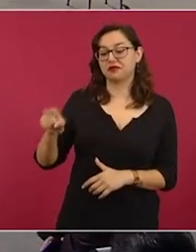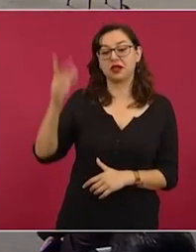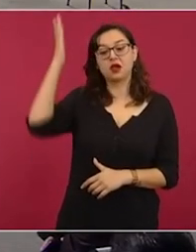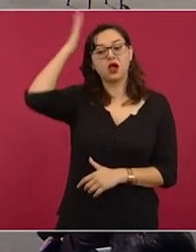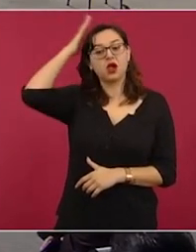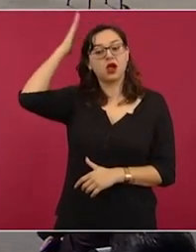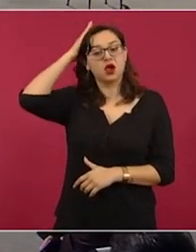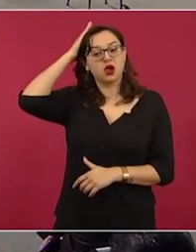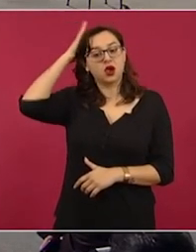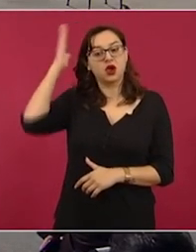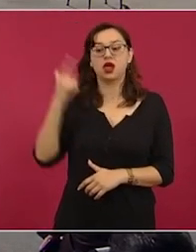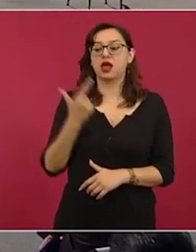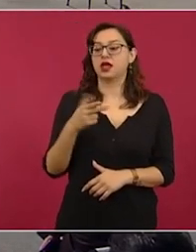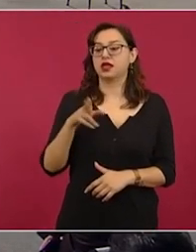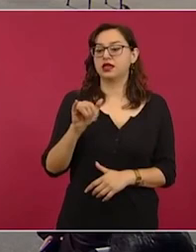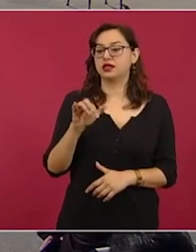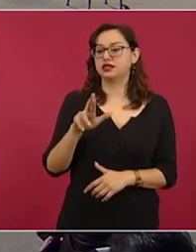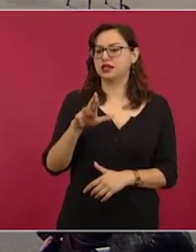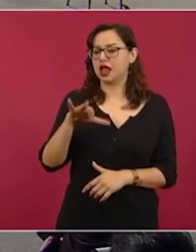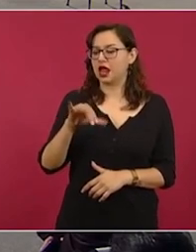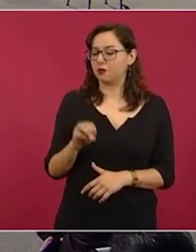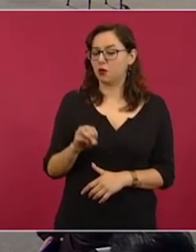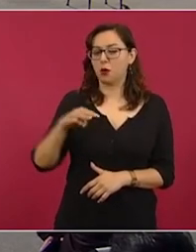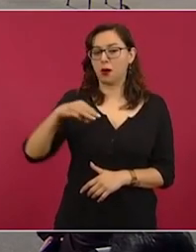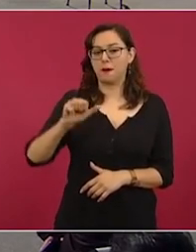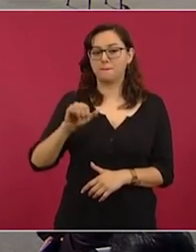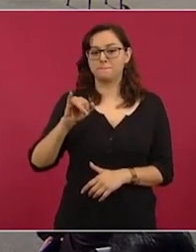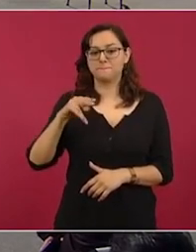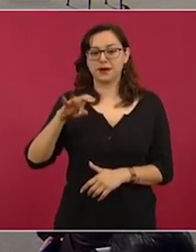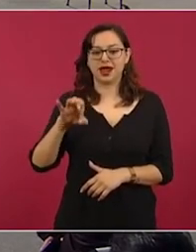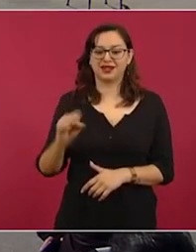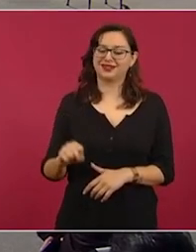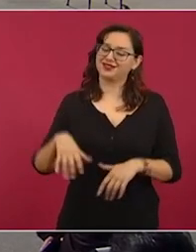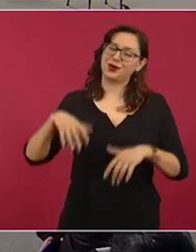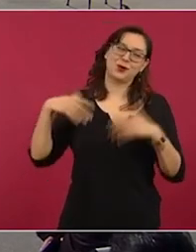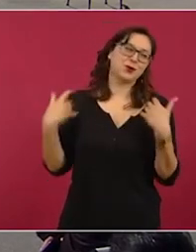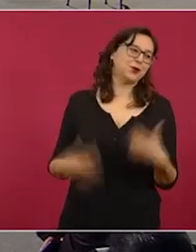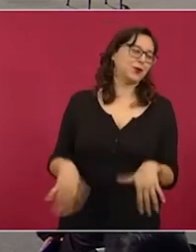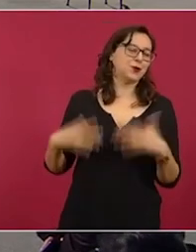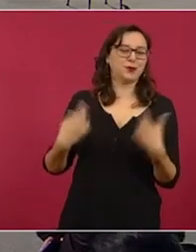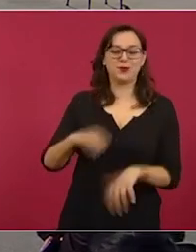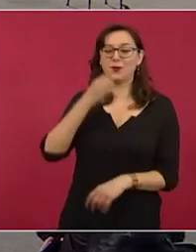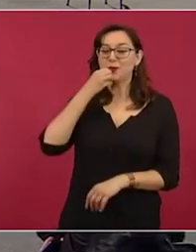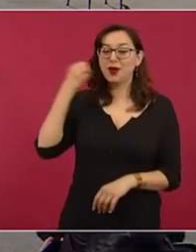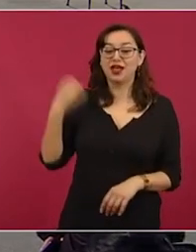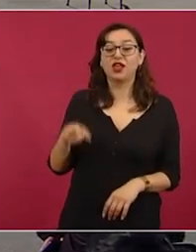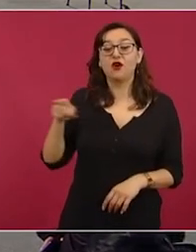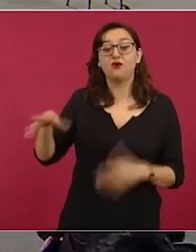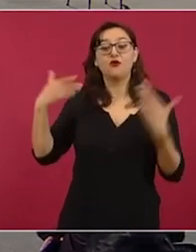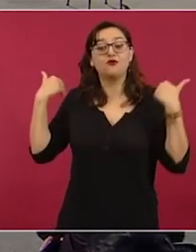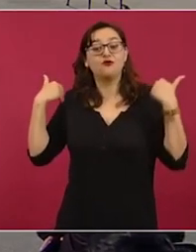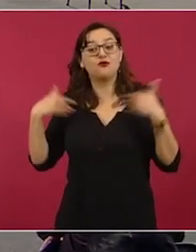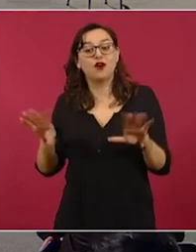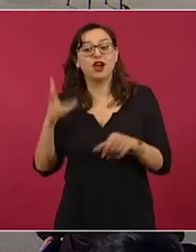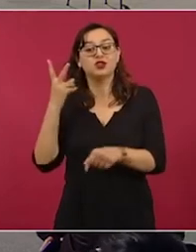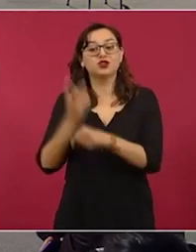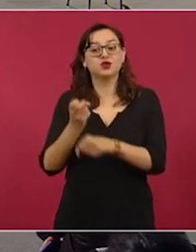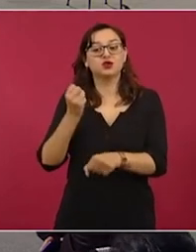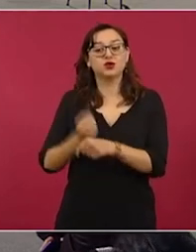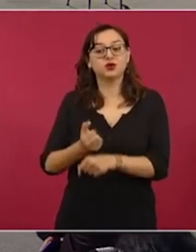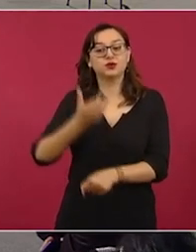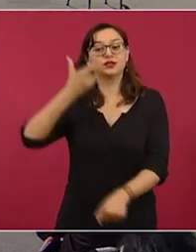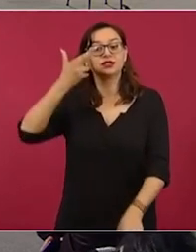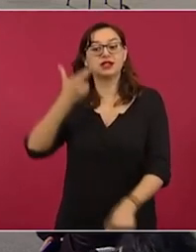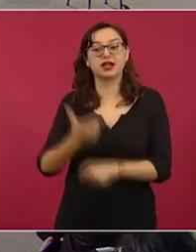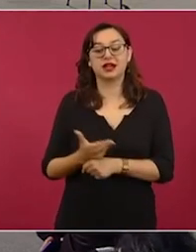Guillermo Maynes, este es una joya, ex subsecretario de Asuntos Internacionales